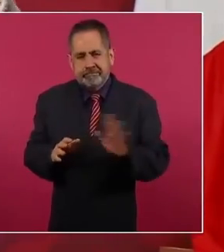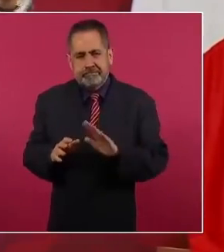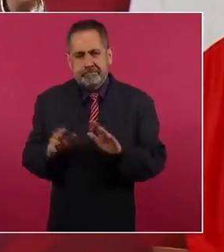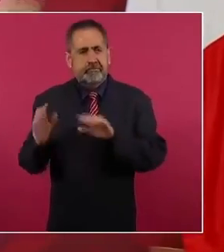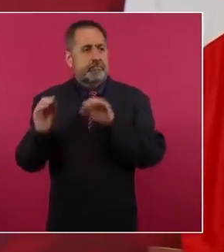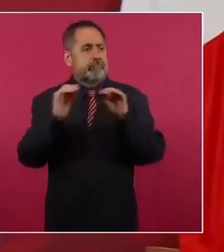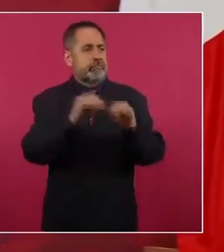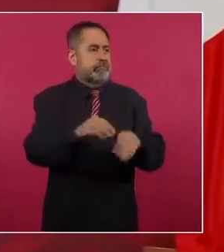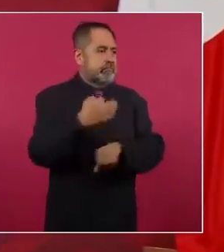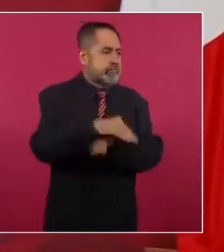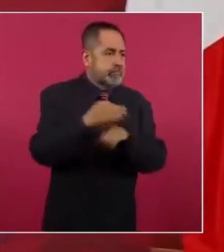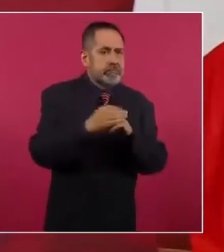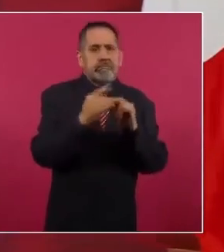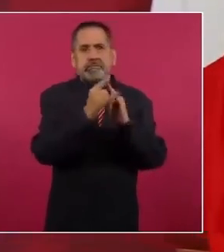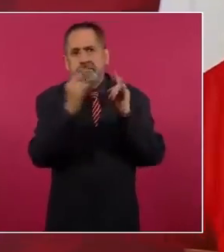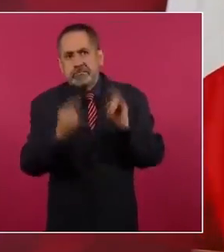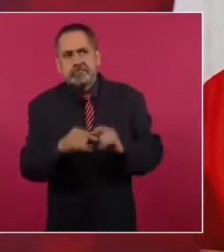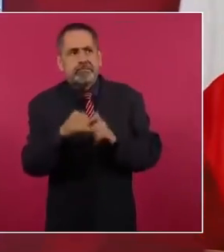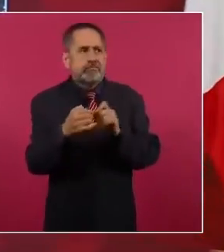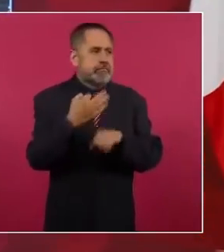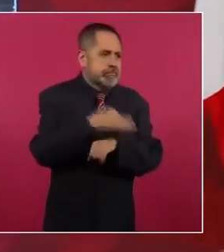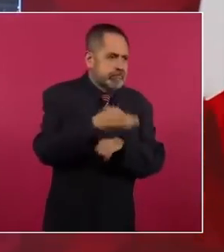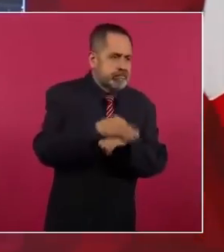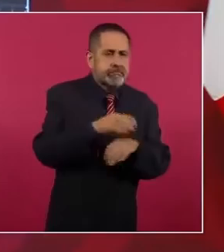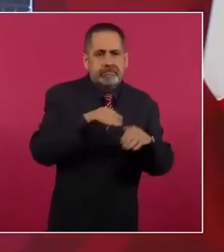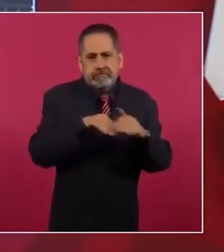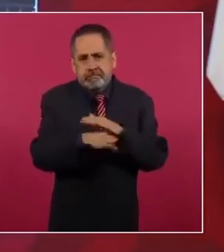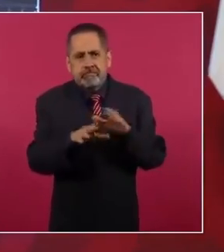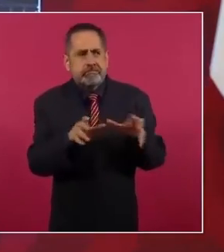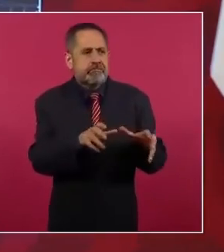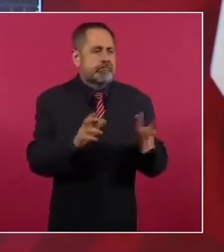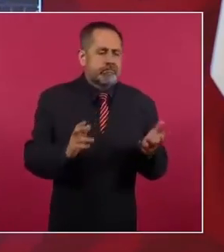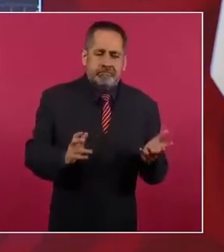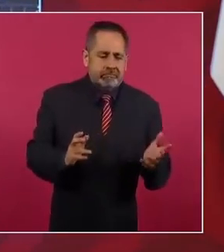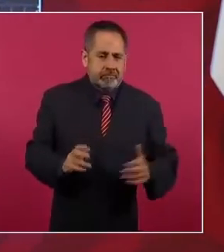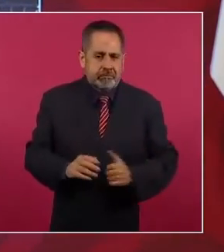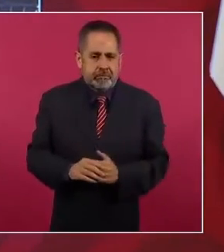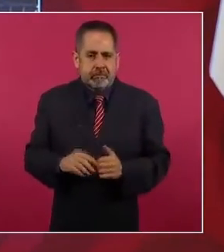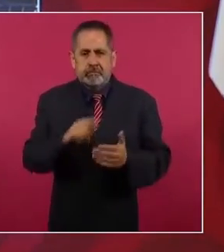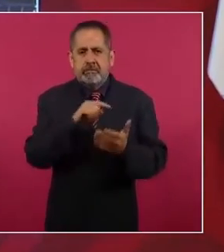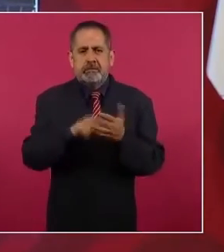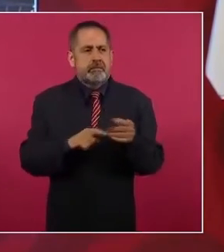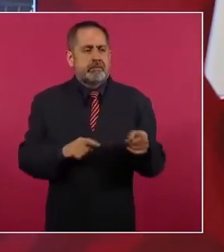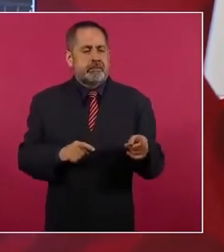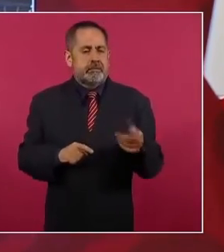Acampar en lugares